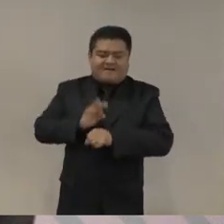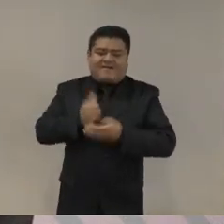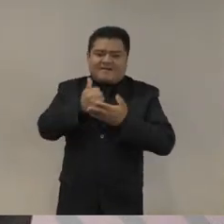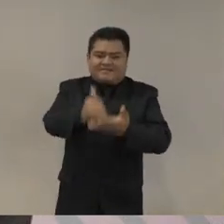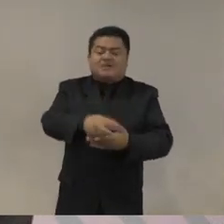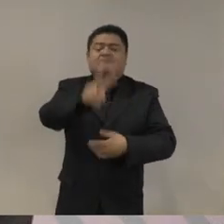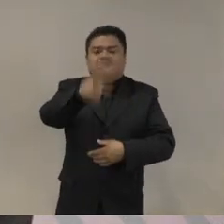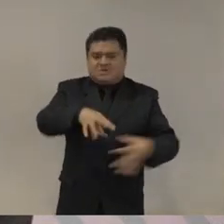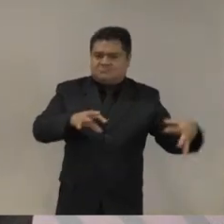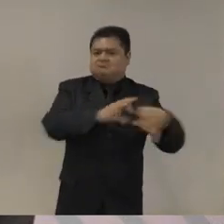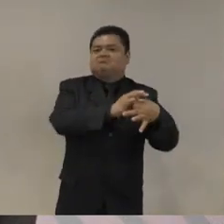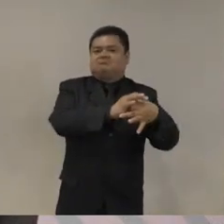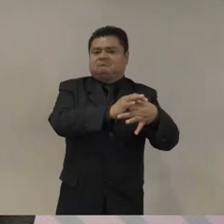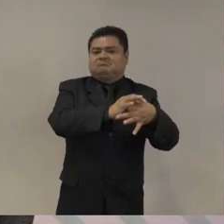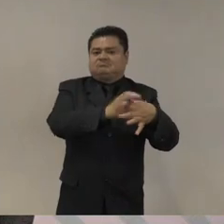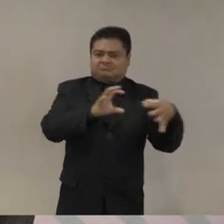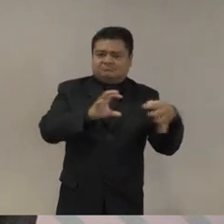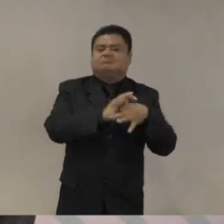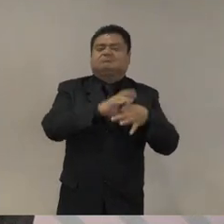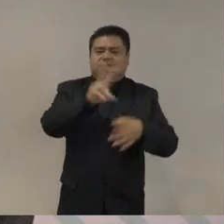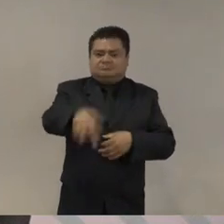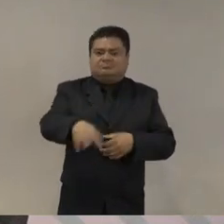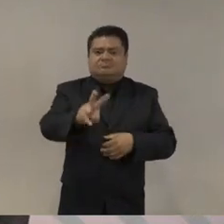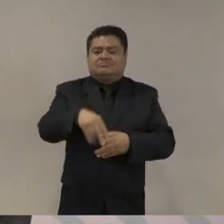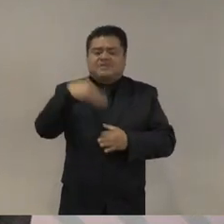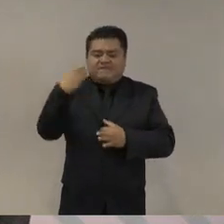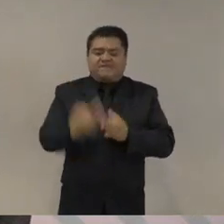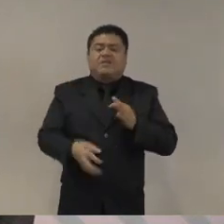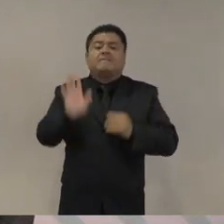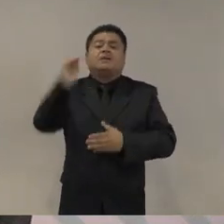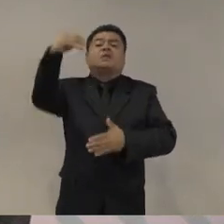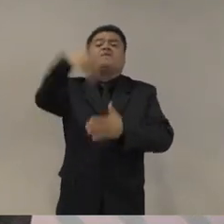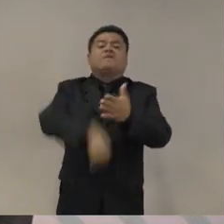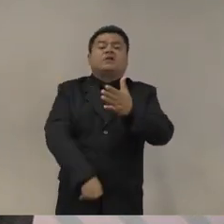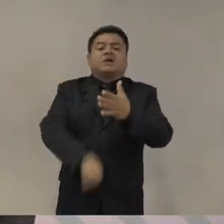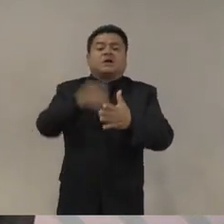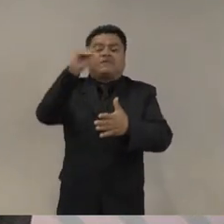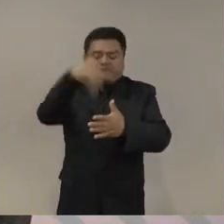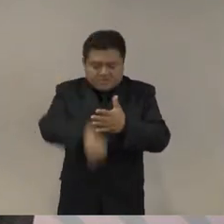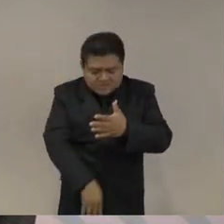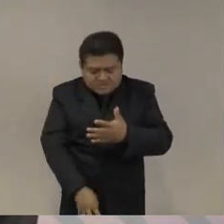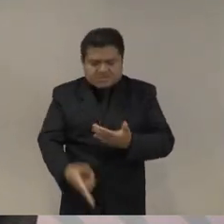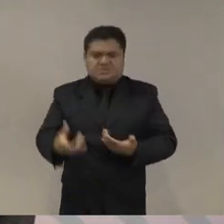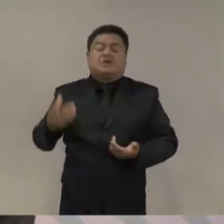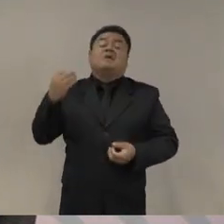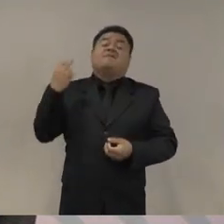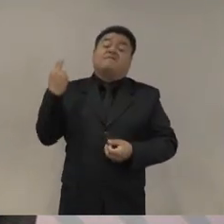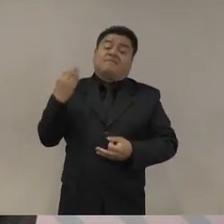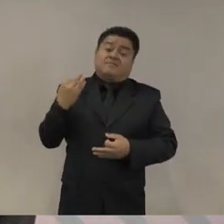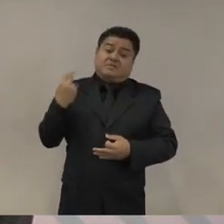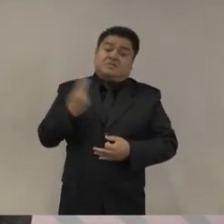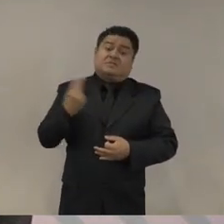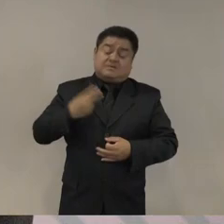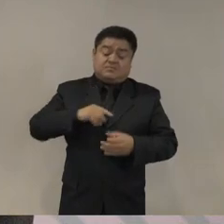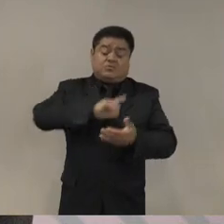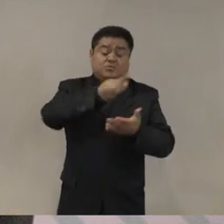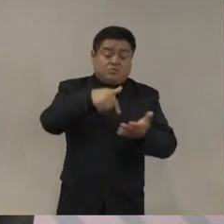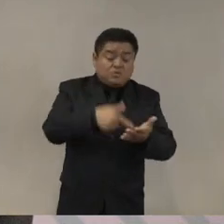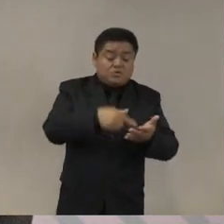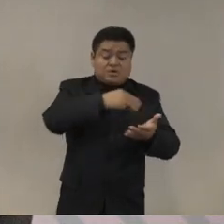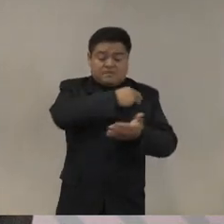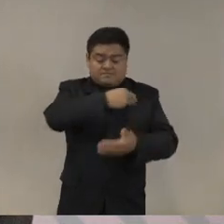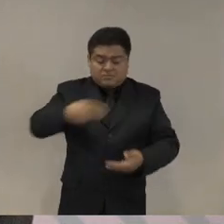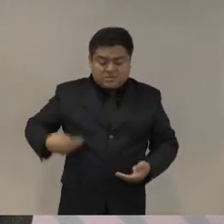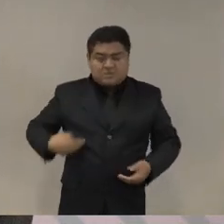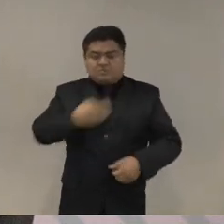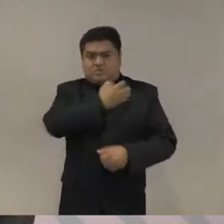con pegado uno del otro y son en sí mismo cada uno una nueva economía entonces hay que trabajar las economías locales hay que generar condiciones